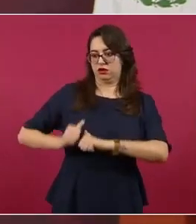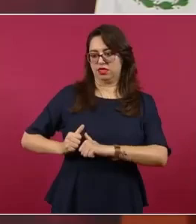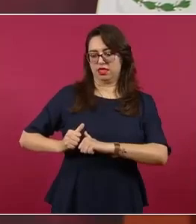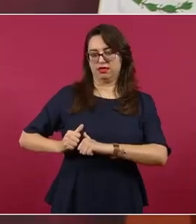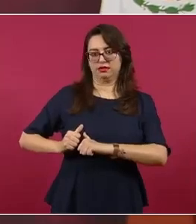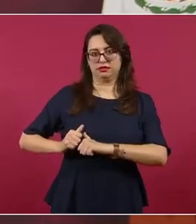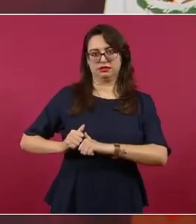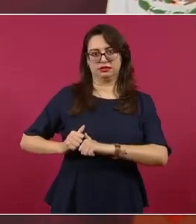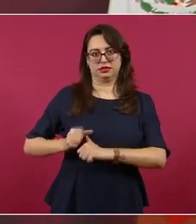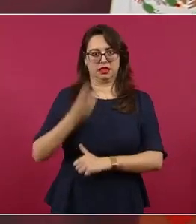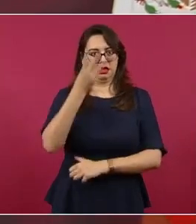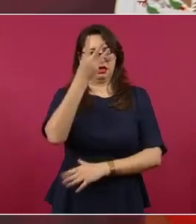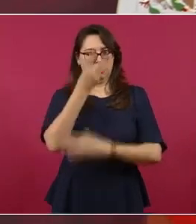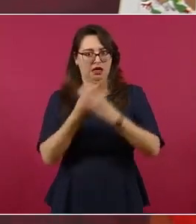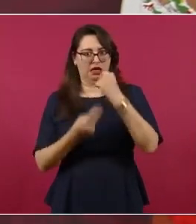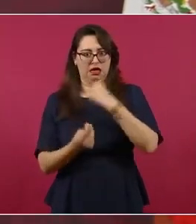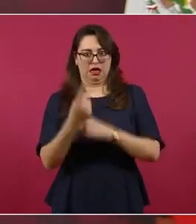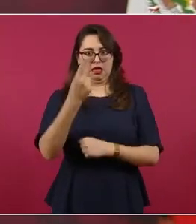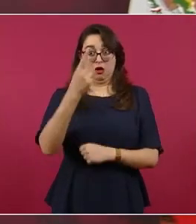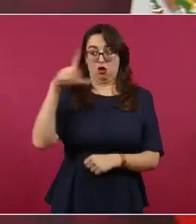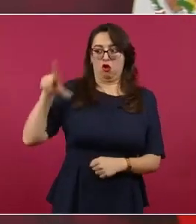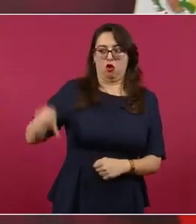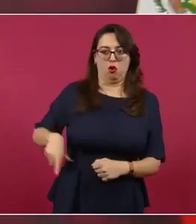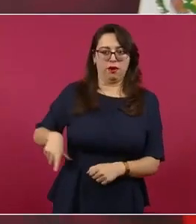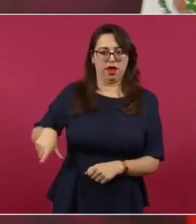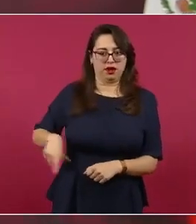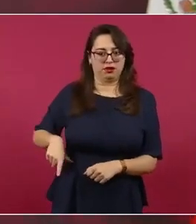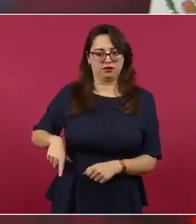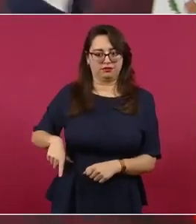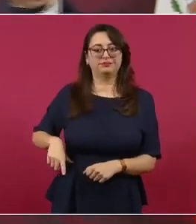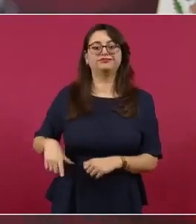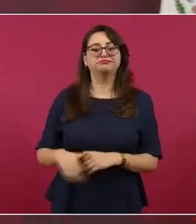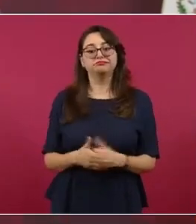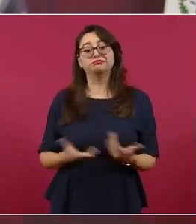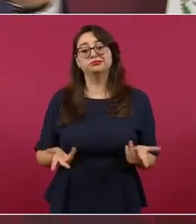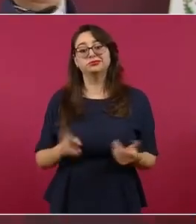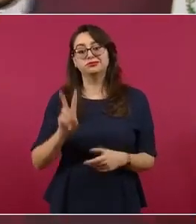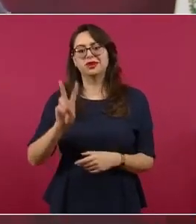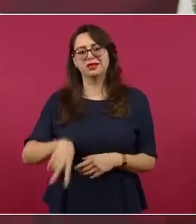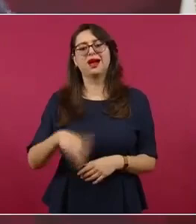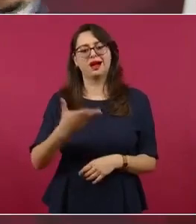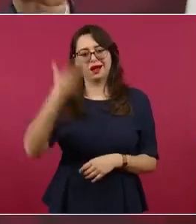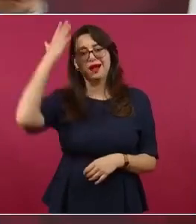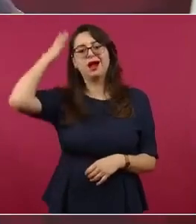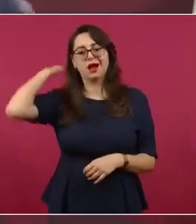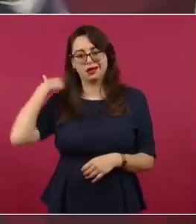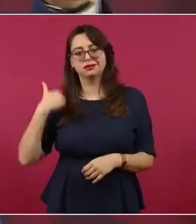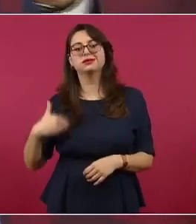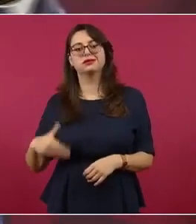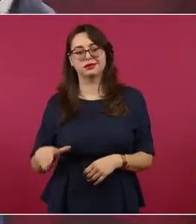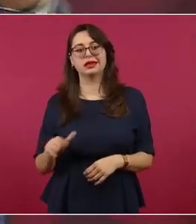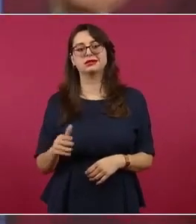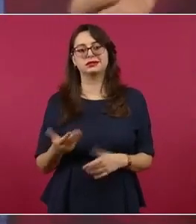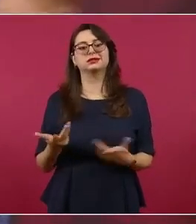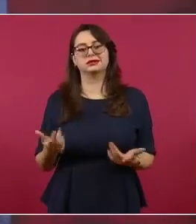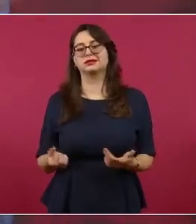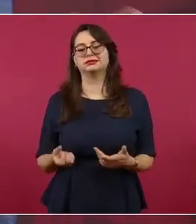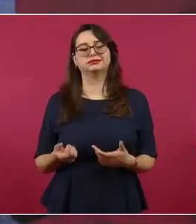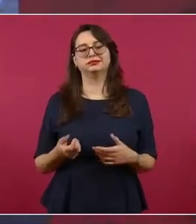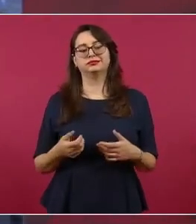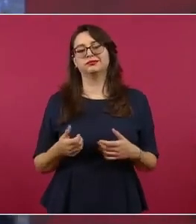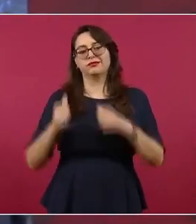En la forma había poderes autónomos